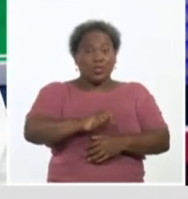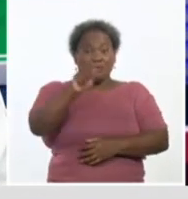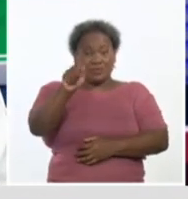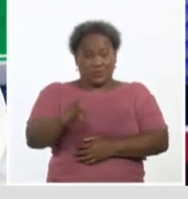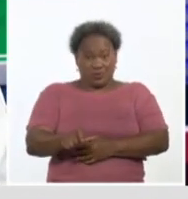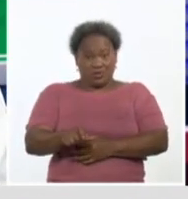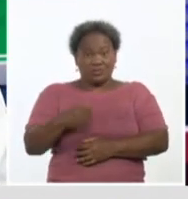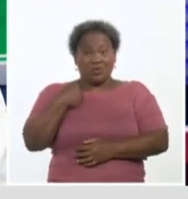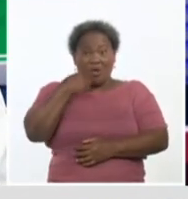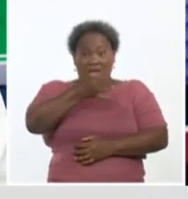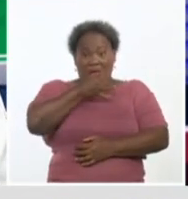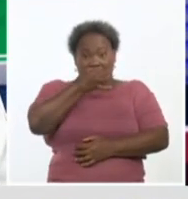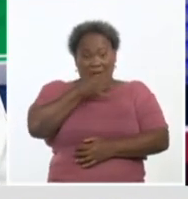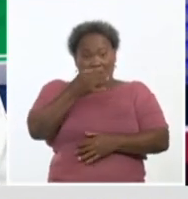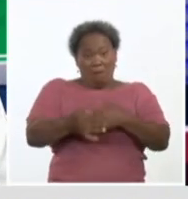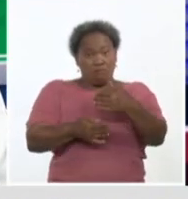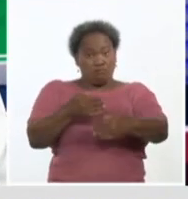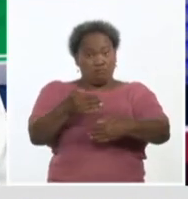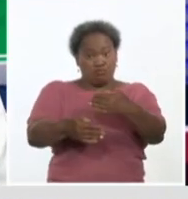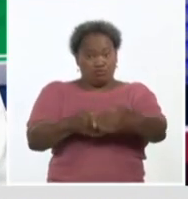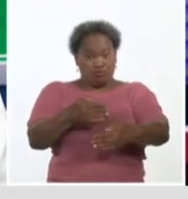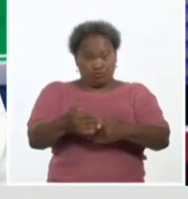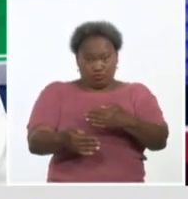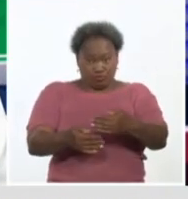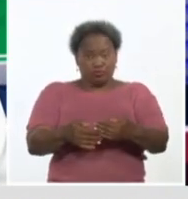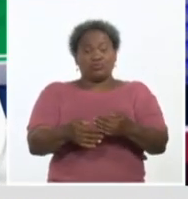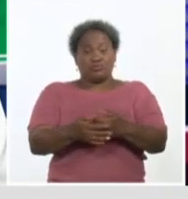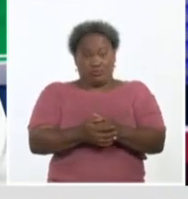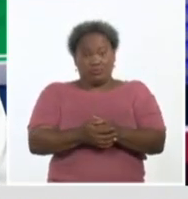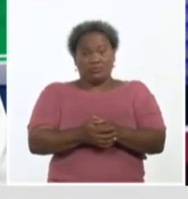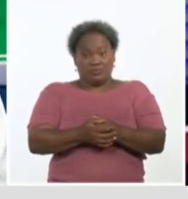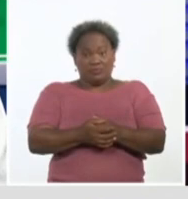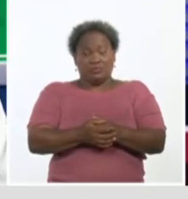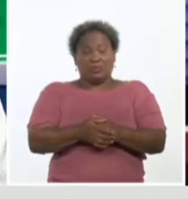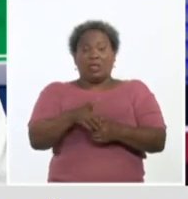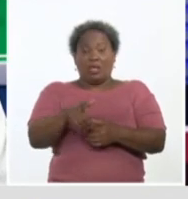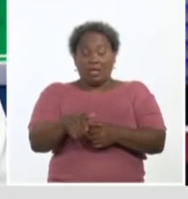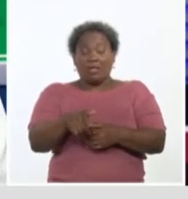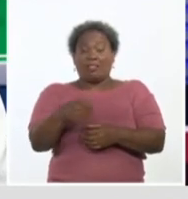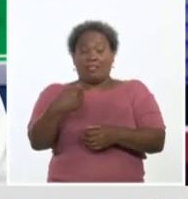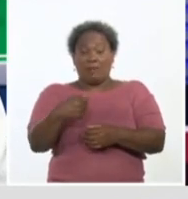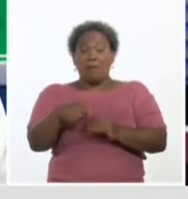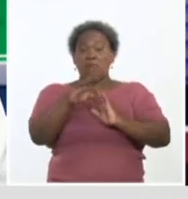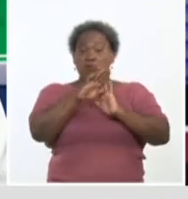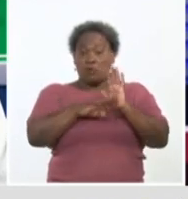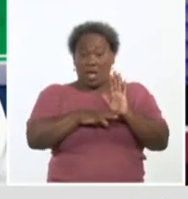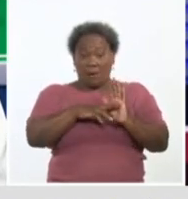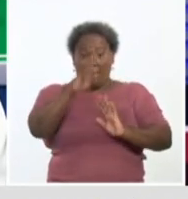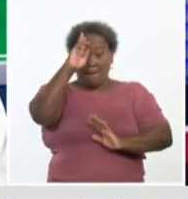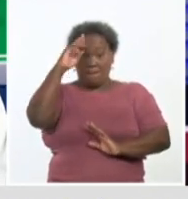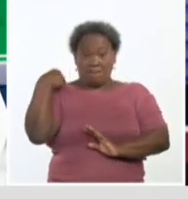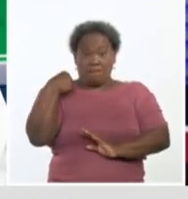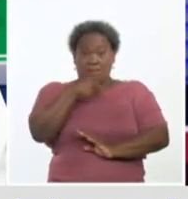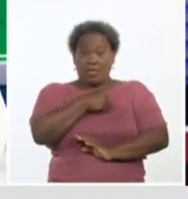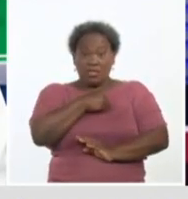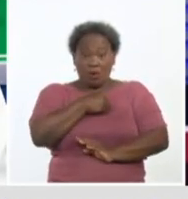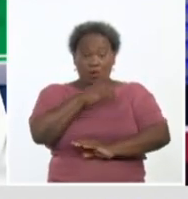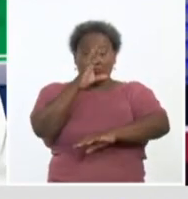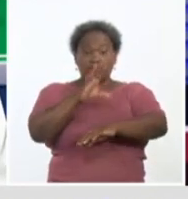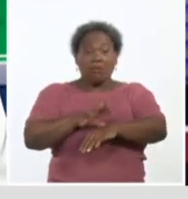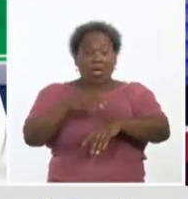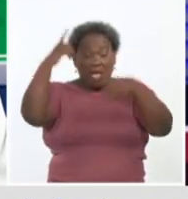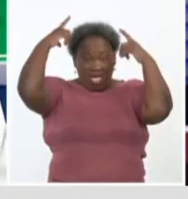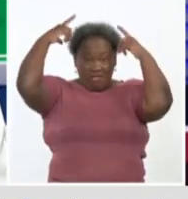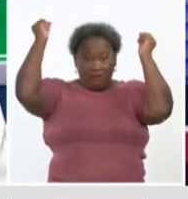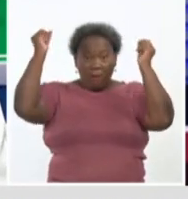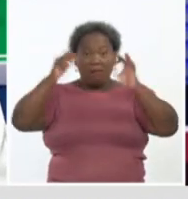proceso, una de las características que tiene, como se concibió, es que se basa en el programa del médico, la enfermera de la familia, porque su médico